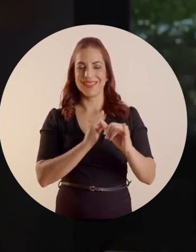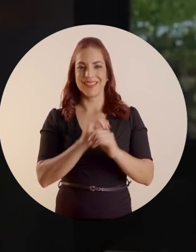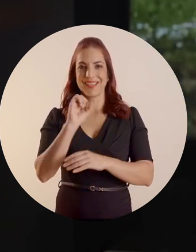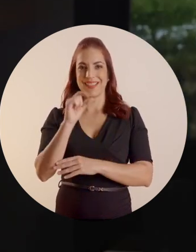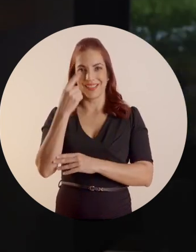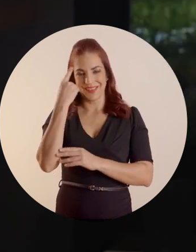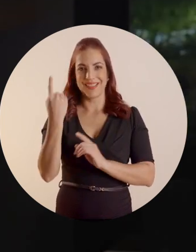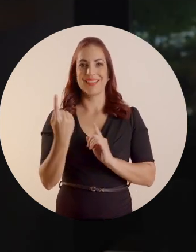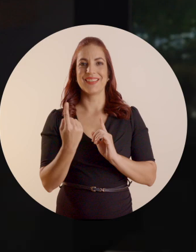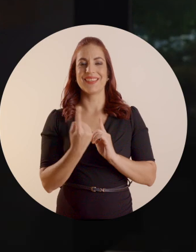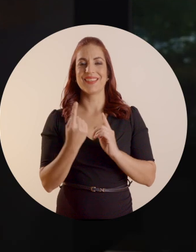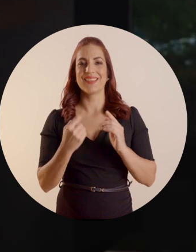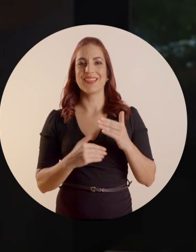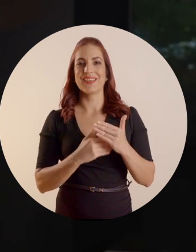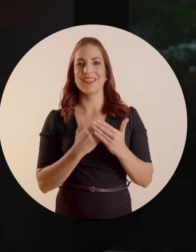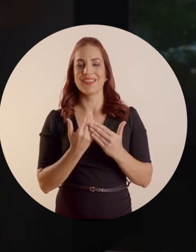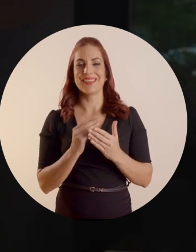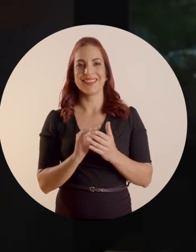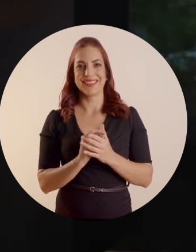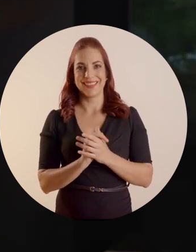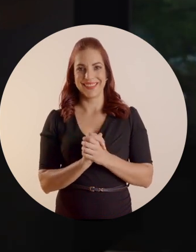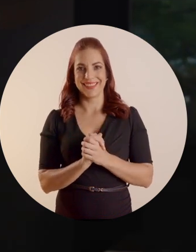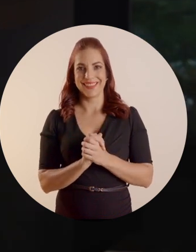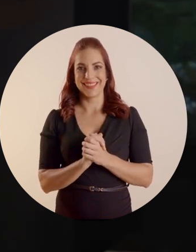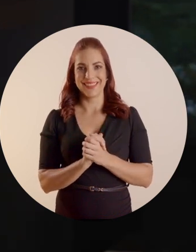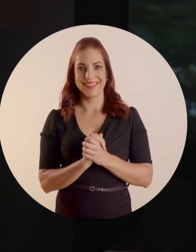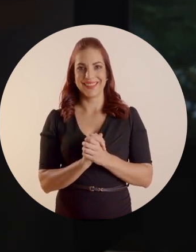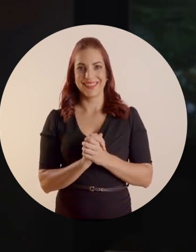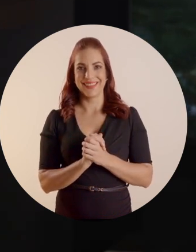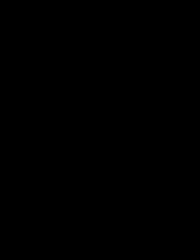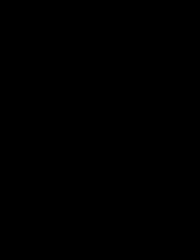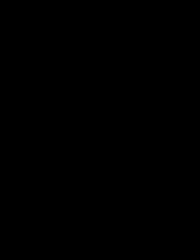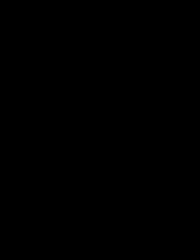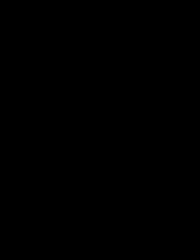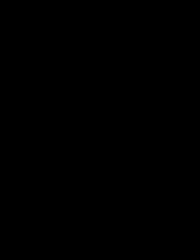sitio web de Samsung para encontrar los modelos más nuevos disponibles.